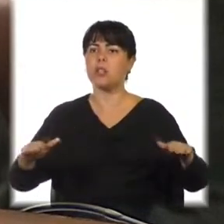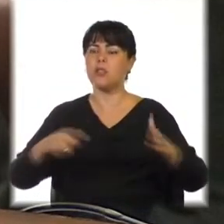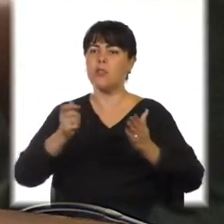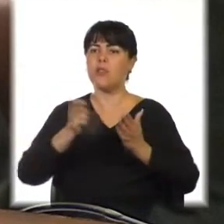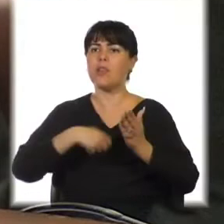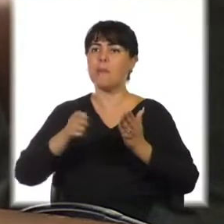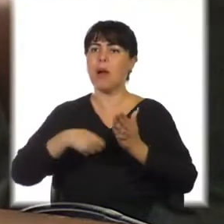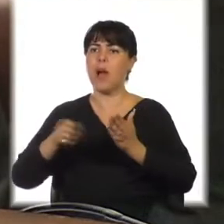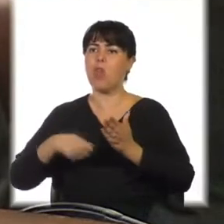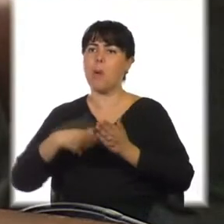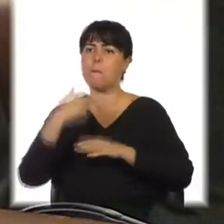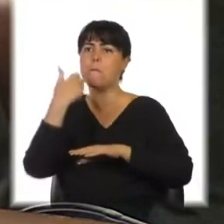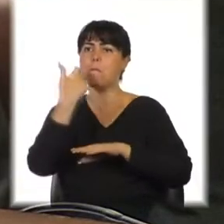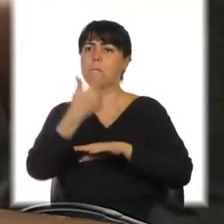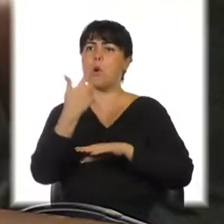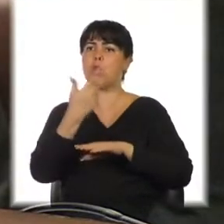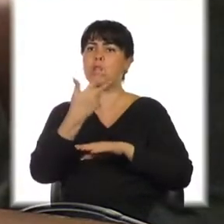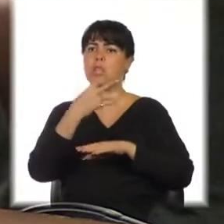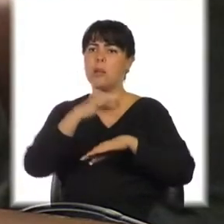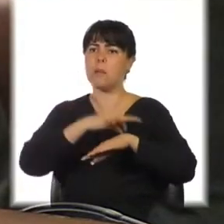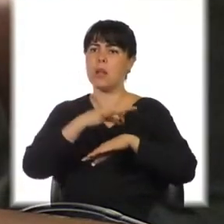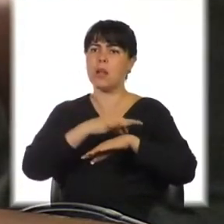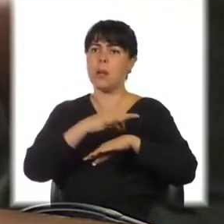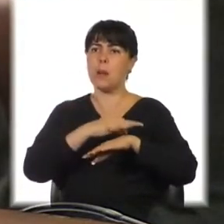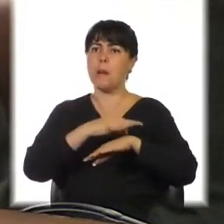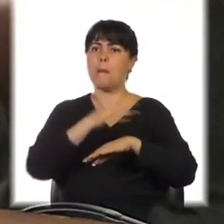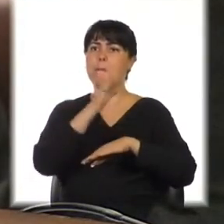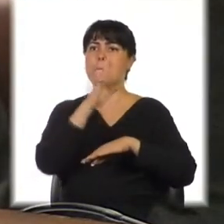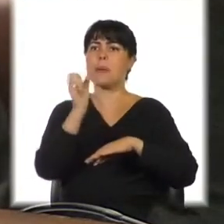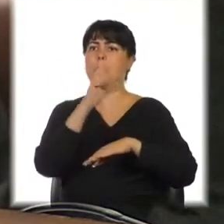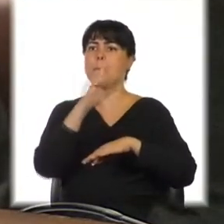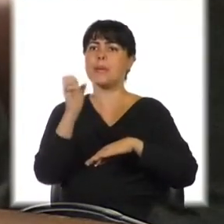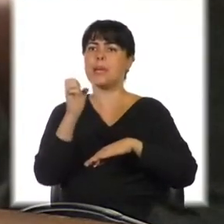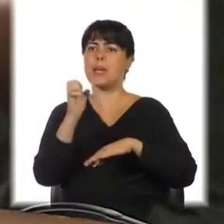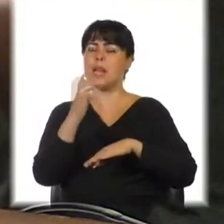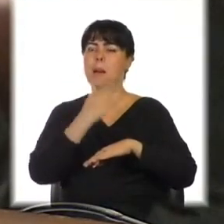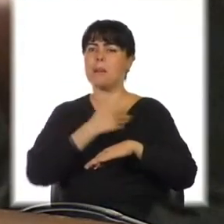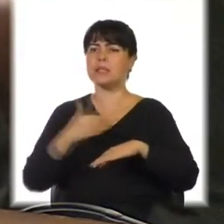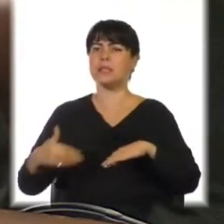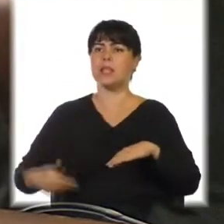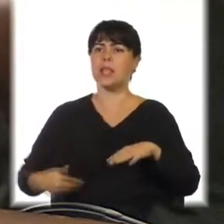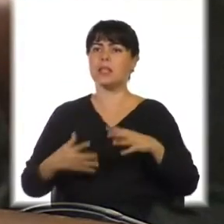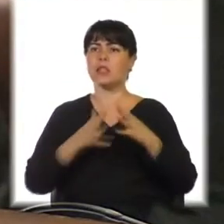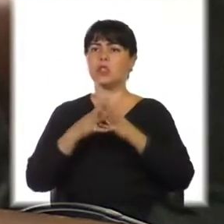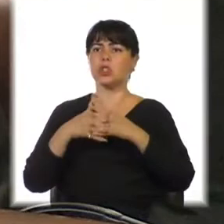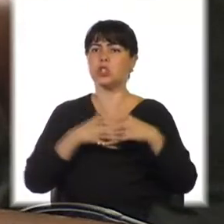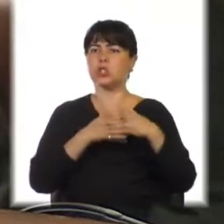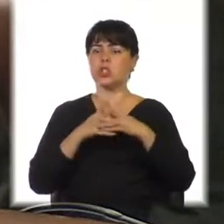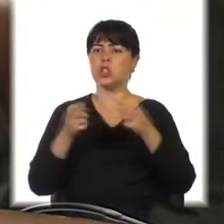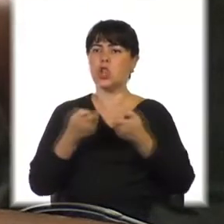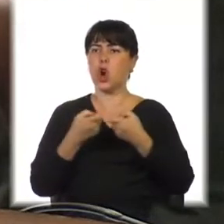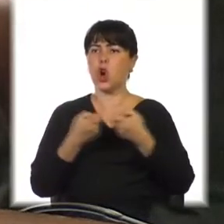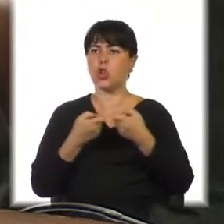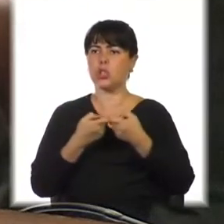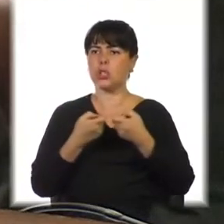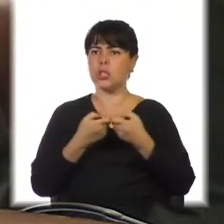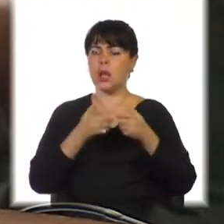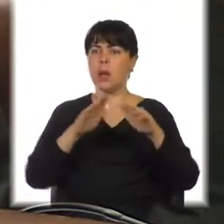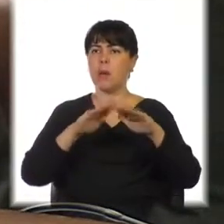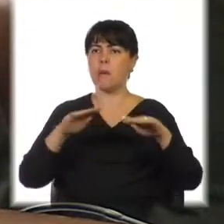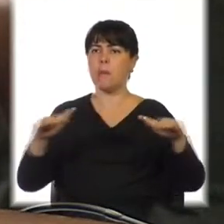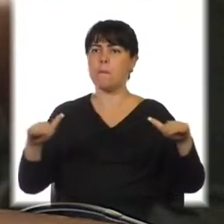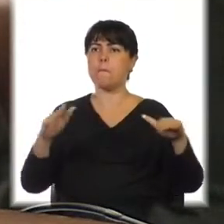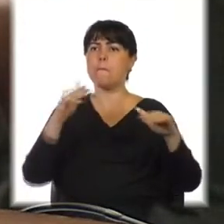firmado por tres eminencias en pediatría, como Michelle Cretela, presidenta de la Asociación Americana de Pediatría, Kentin Van